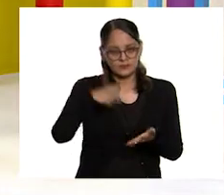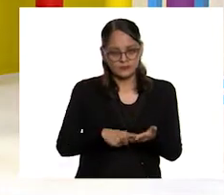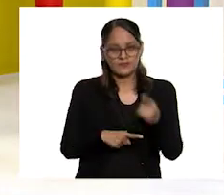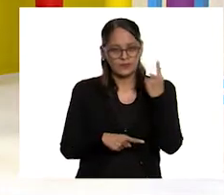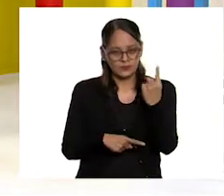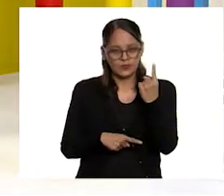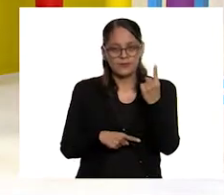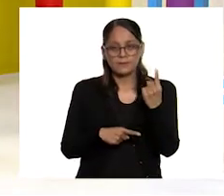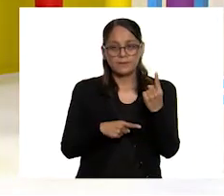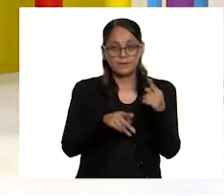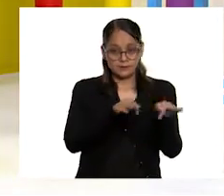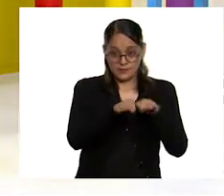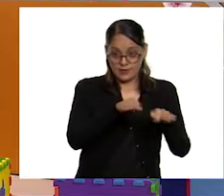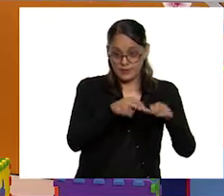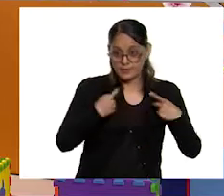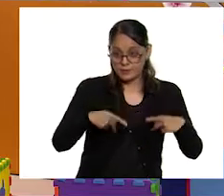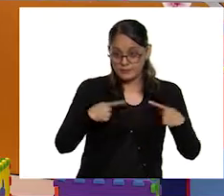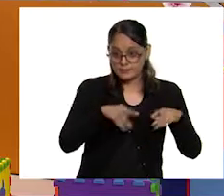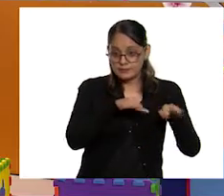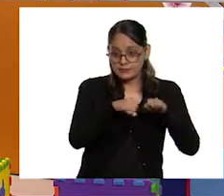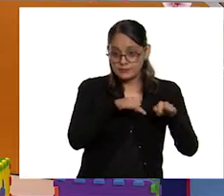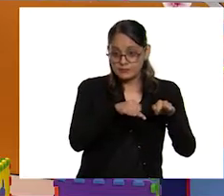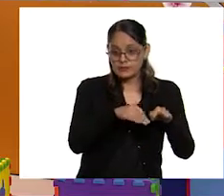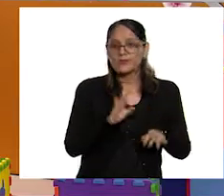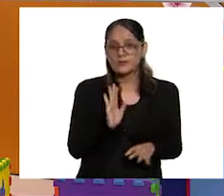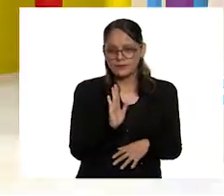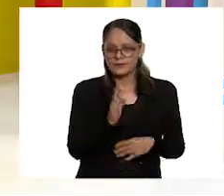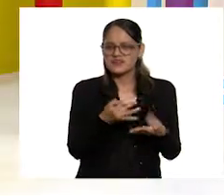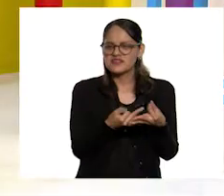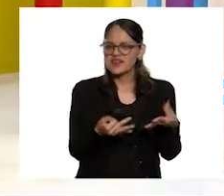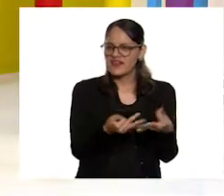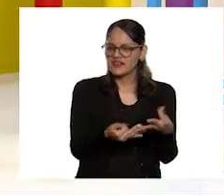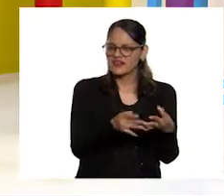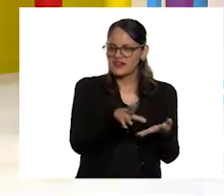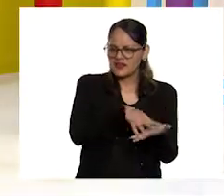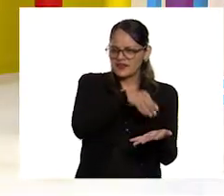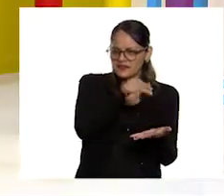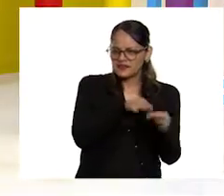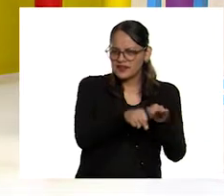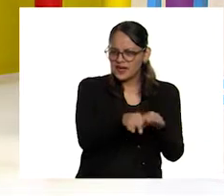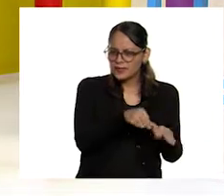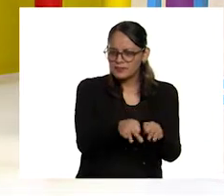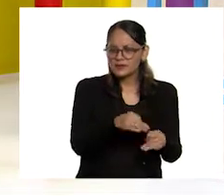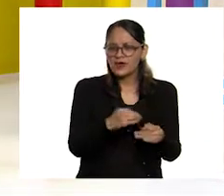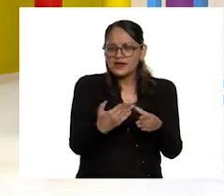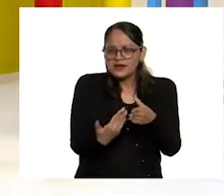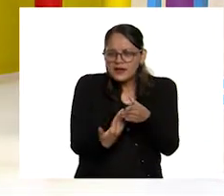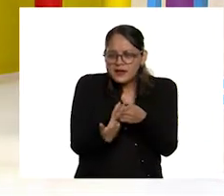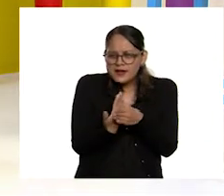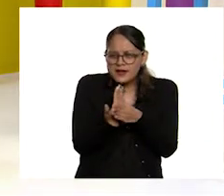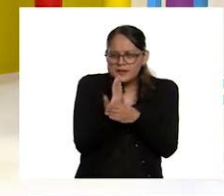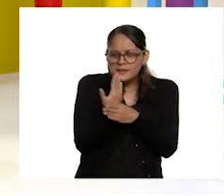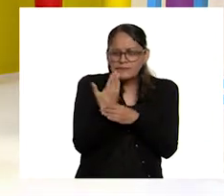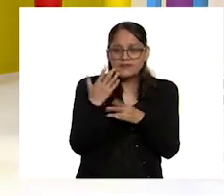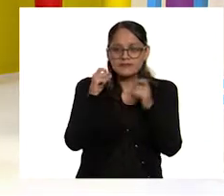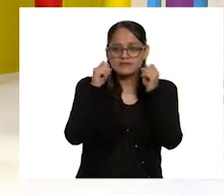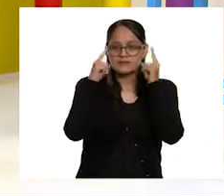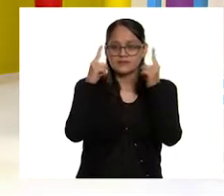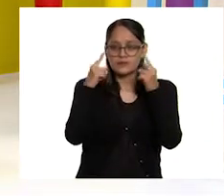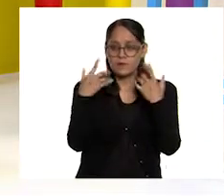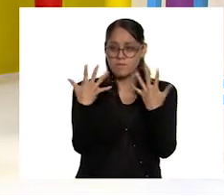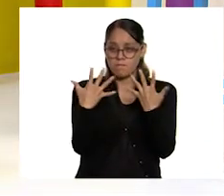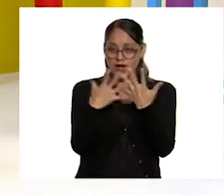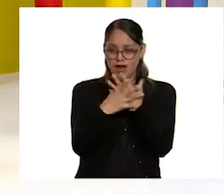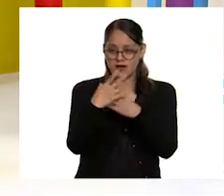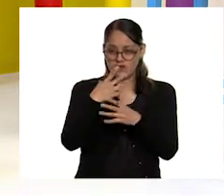una profesión, ¿verdad? Ajá. Trabaja con la tierra, se levanta muy temprano, sus manos